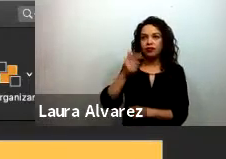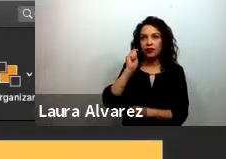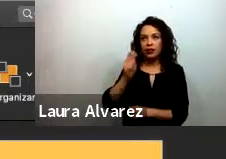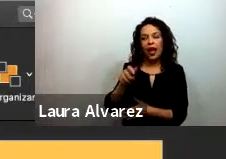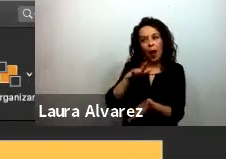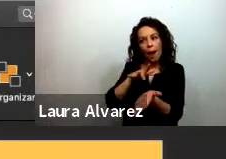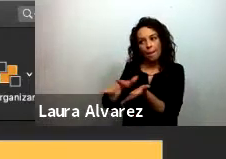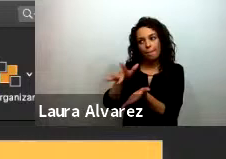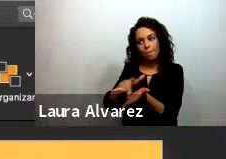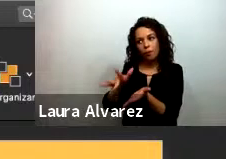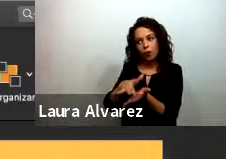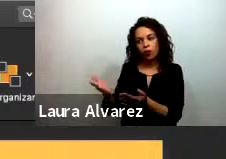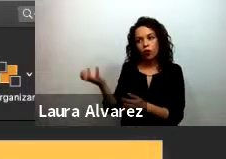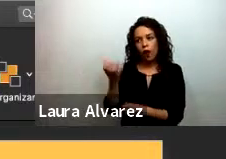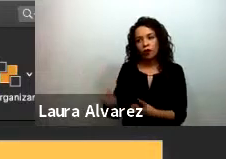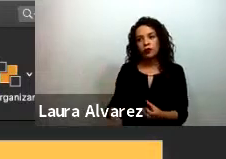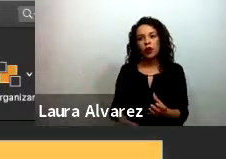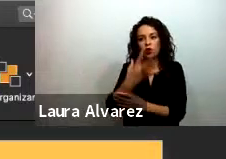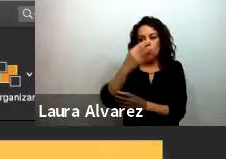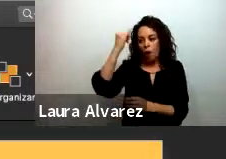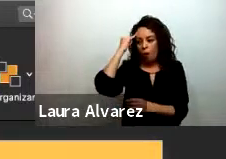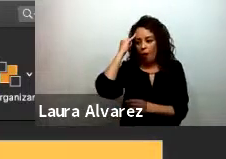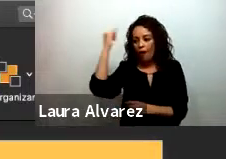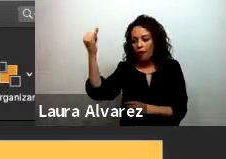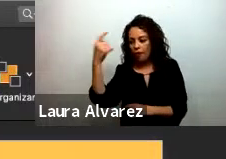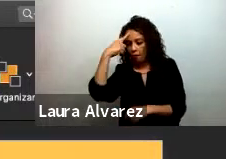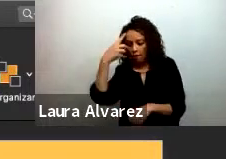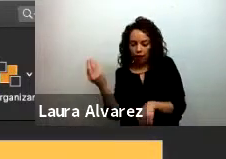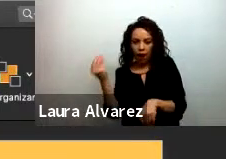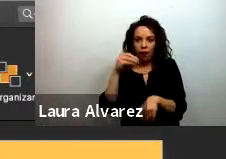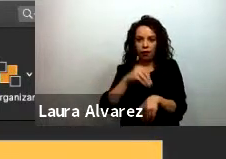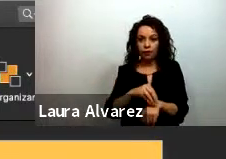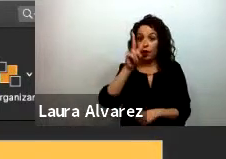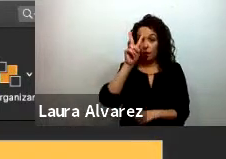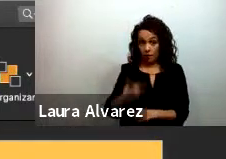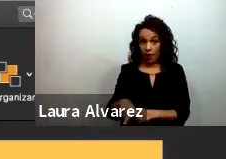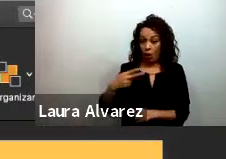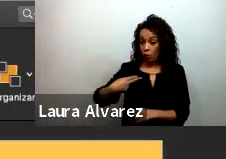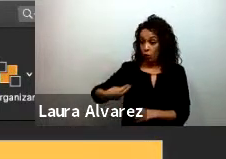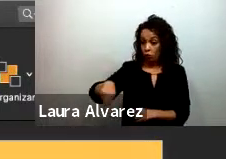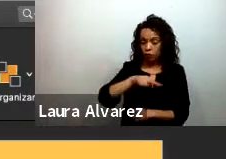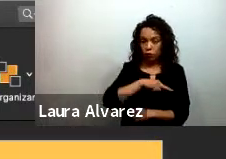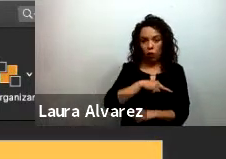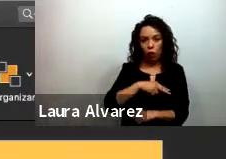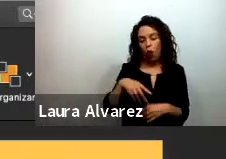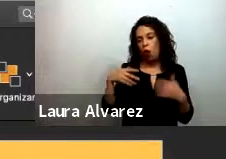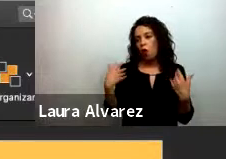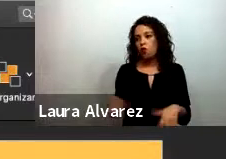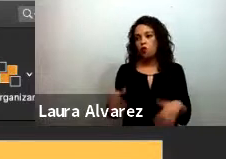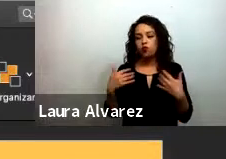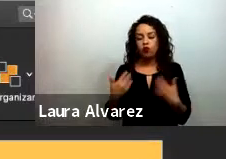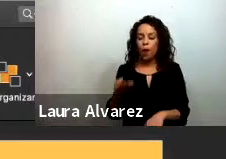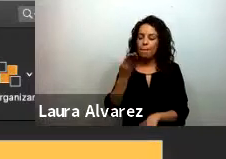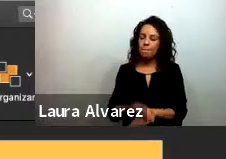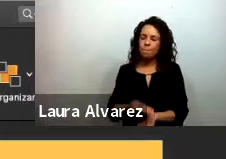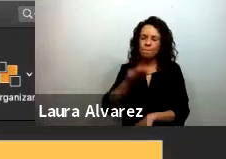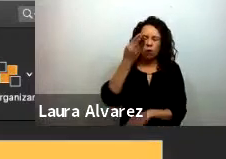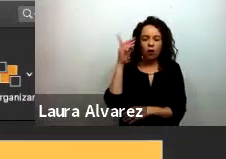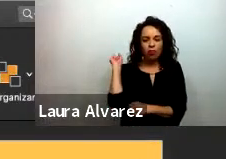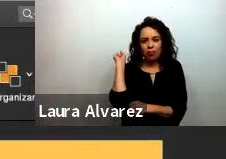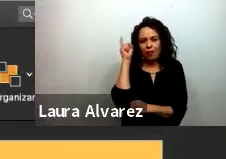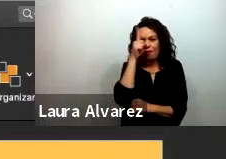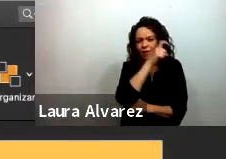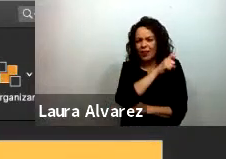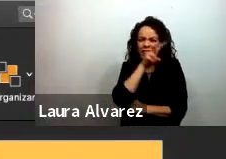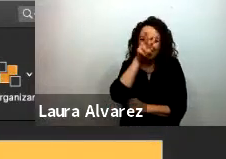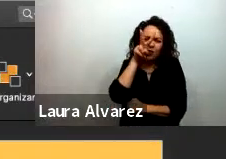oferta lo cual la verdad que para nosotros fue muy muy muy complicado pues porque suponía